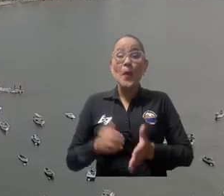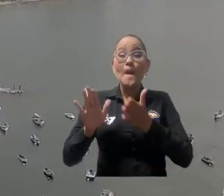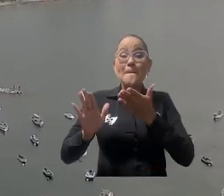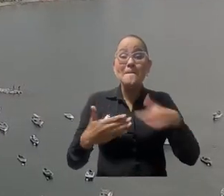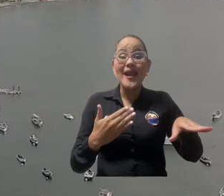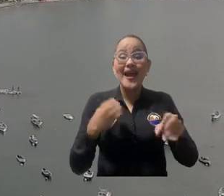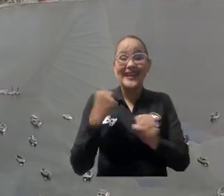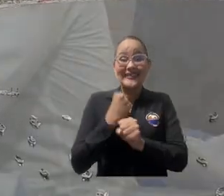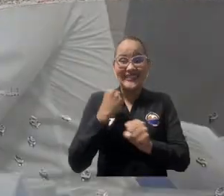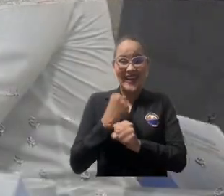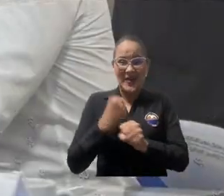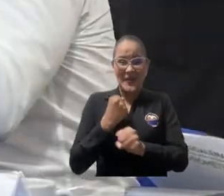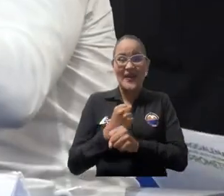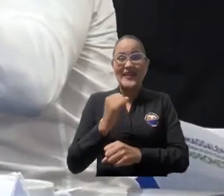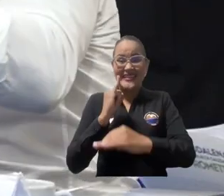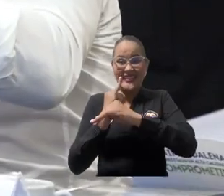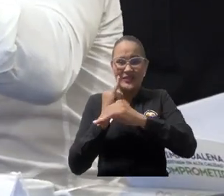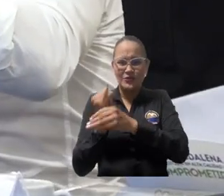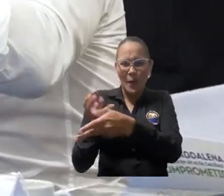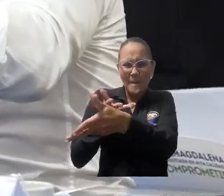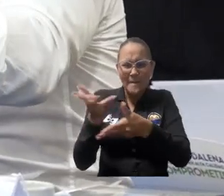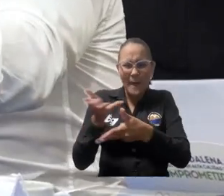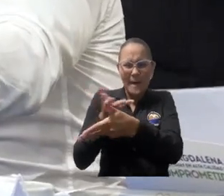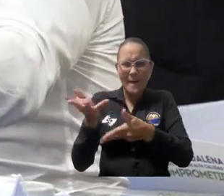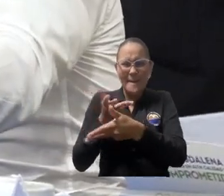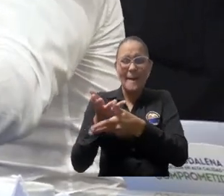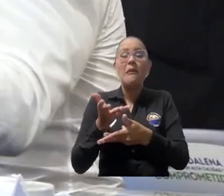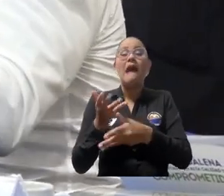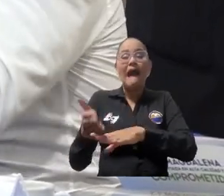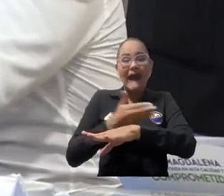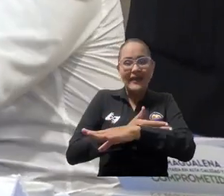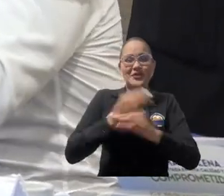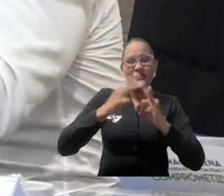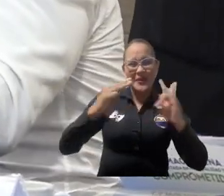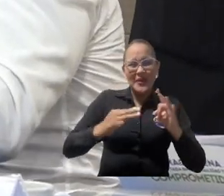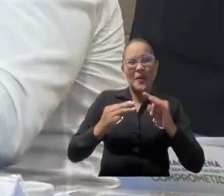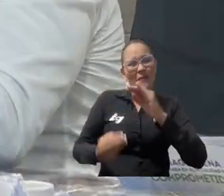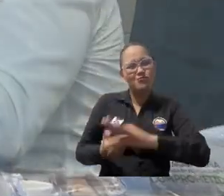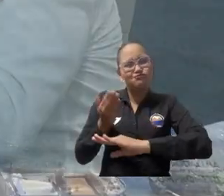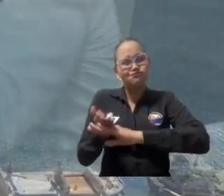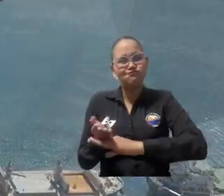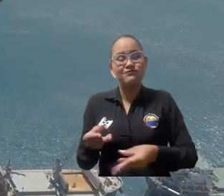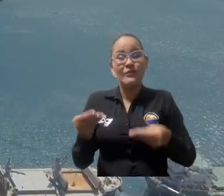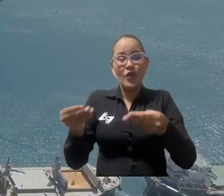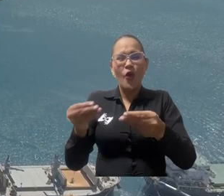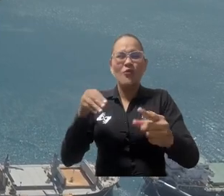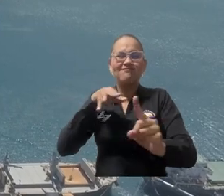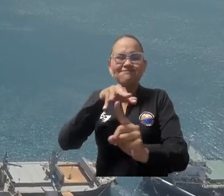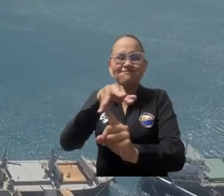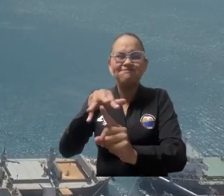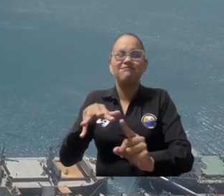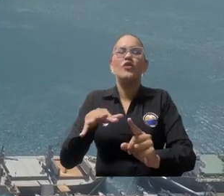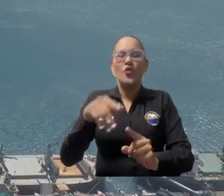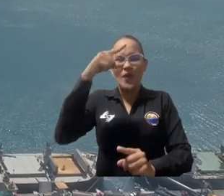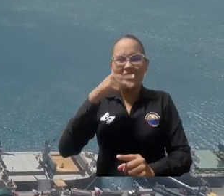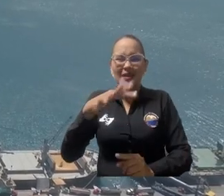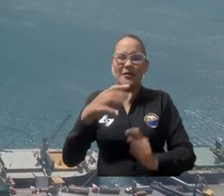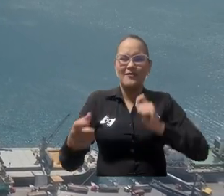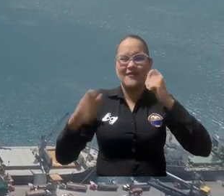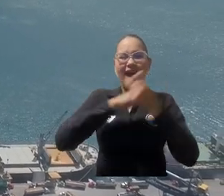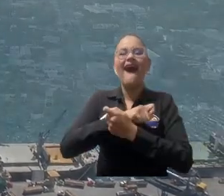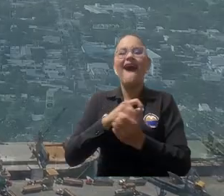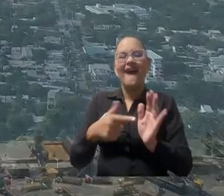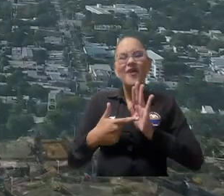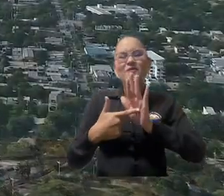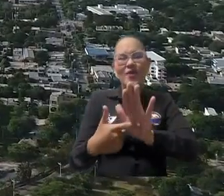Este plan de trabajo interinstitucional construido desde la Alma Mater por la transformación del territorio, demuestra su compromiso con Santa